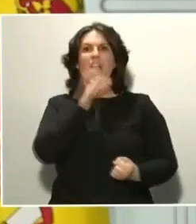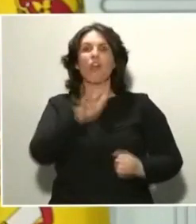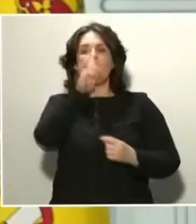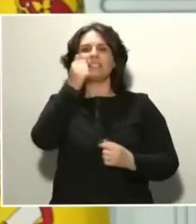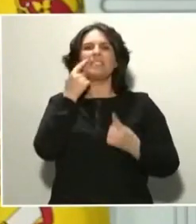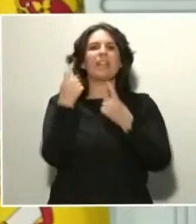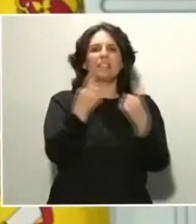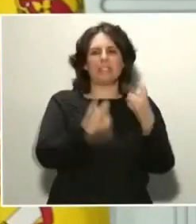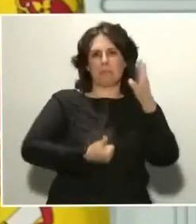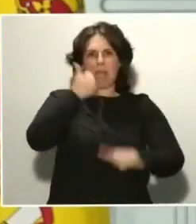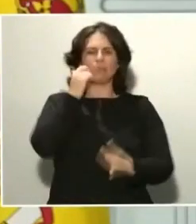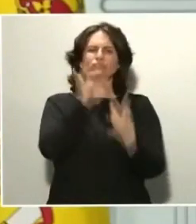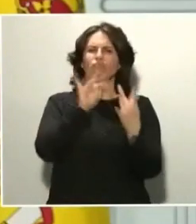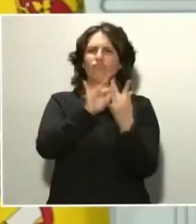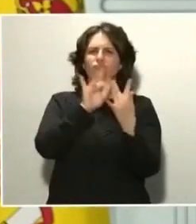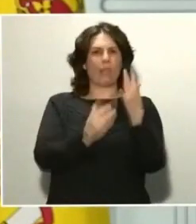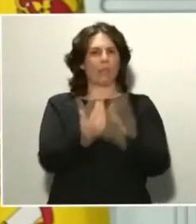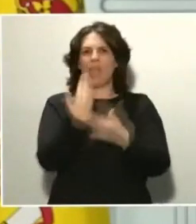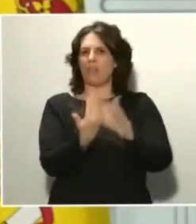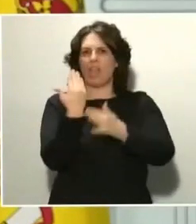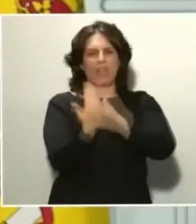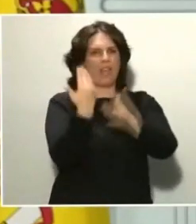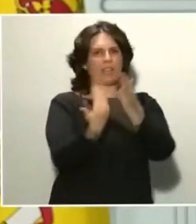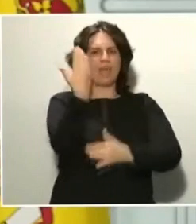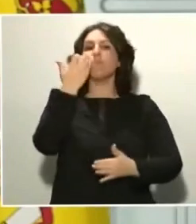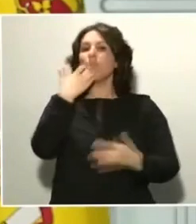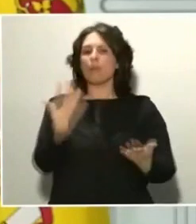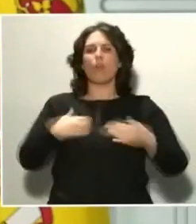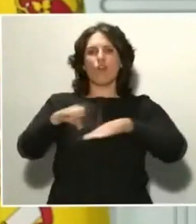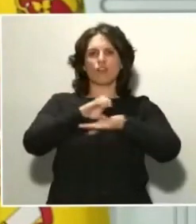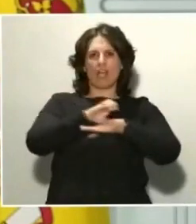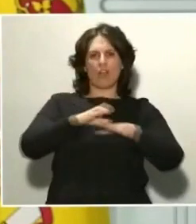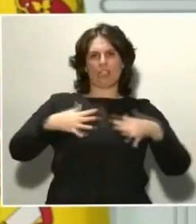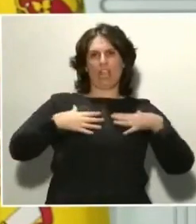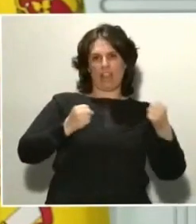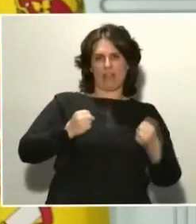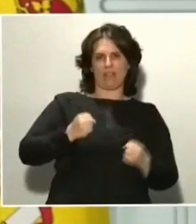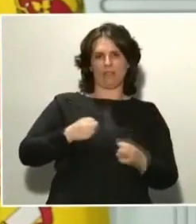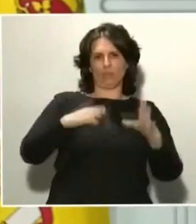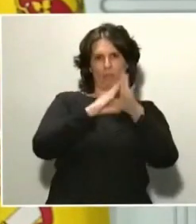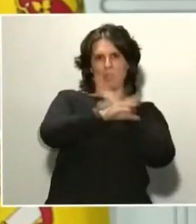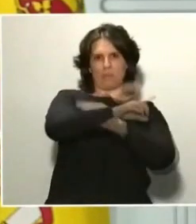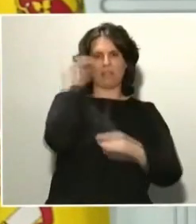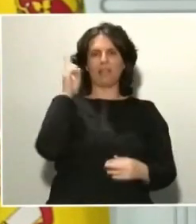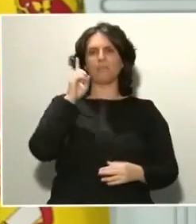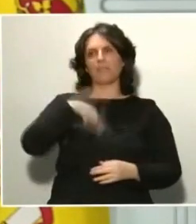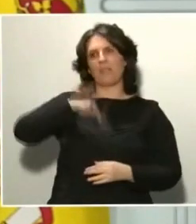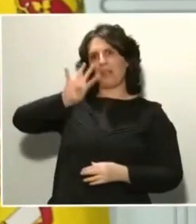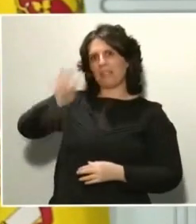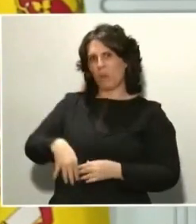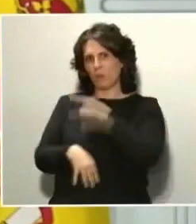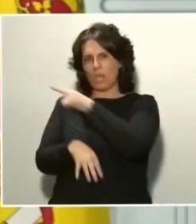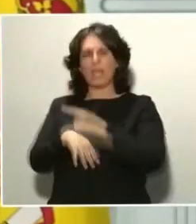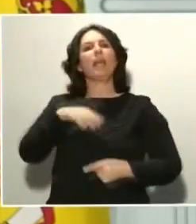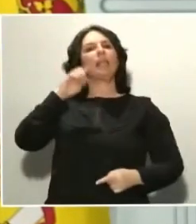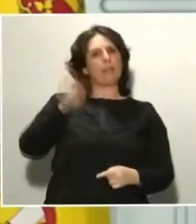comunicación diaria fluida con el consejero de la Comunidad de Madrid, con la consejera de Salud de Cataluña y con la consejera de